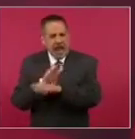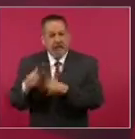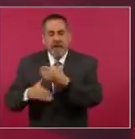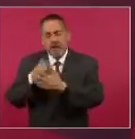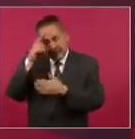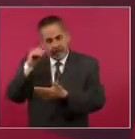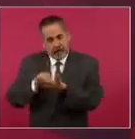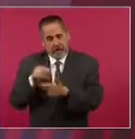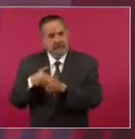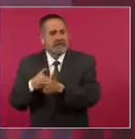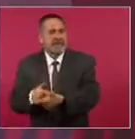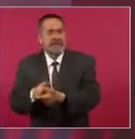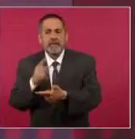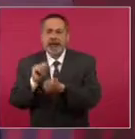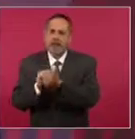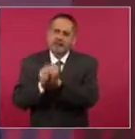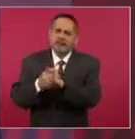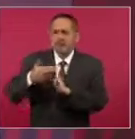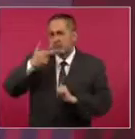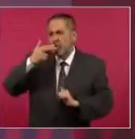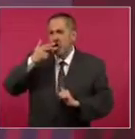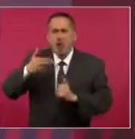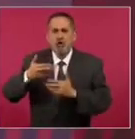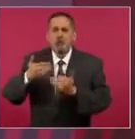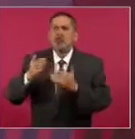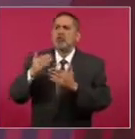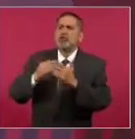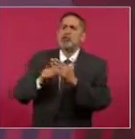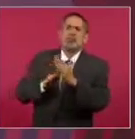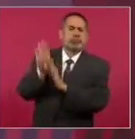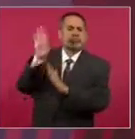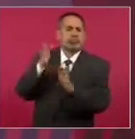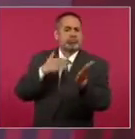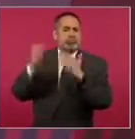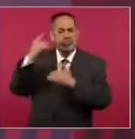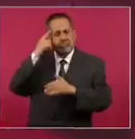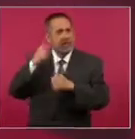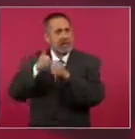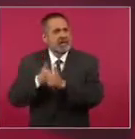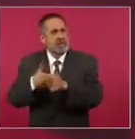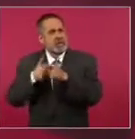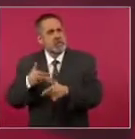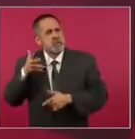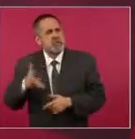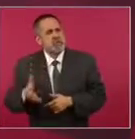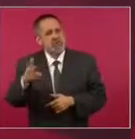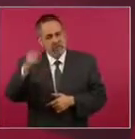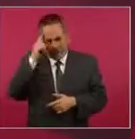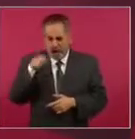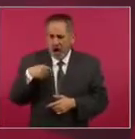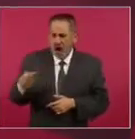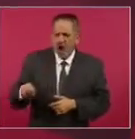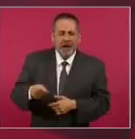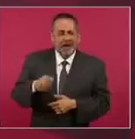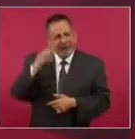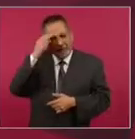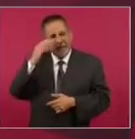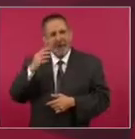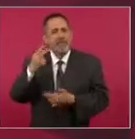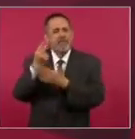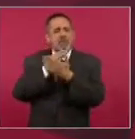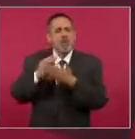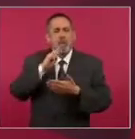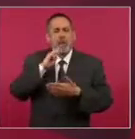sobrevivir, sino para evolucionar, para crecer, para perdurar en el tiempo, para seguir abrazando a la madre que abraza al niño y